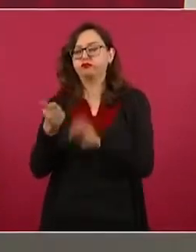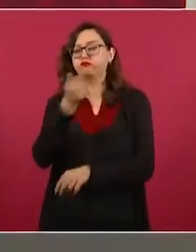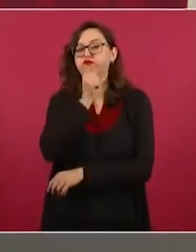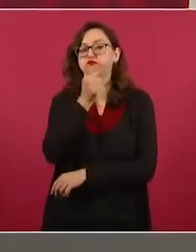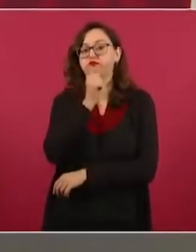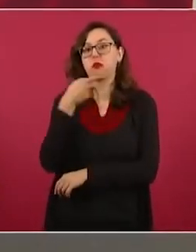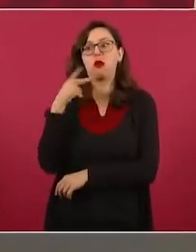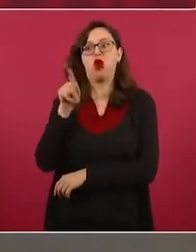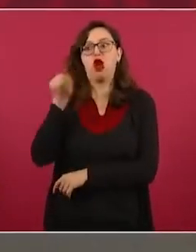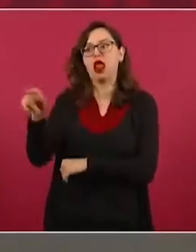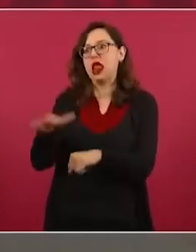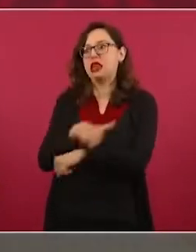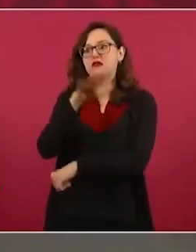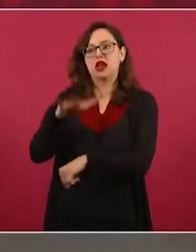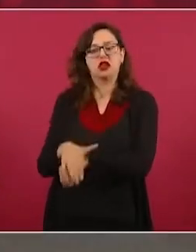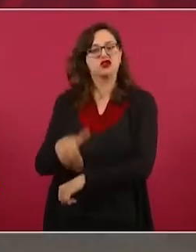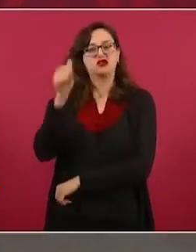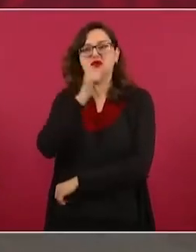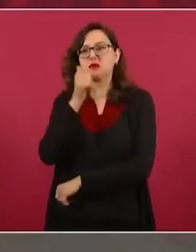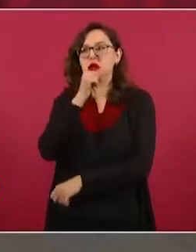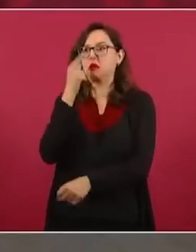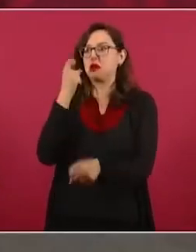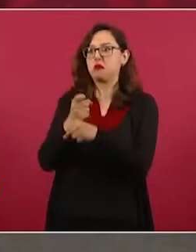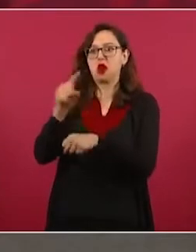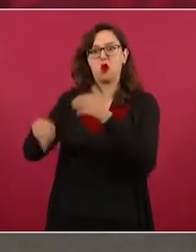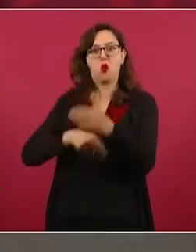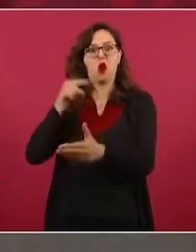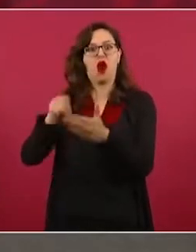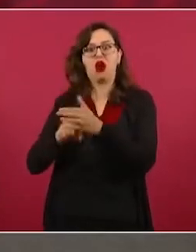fue invitado cuando la